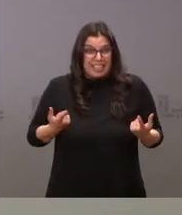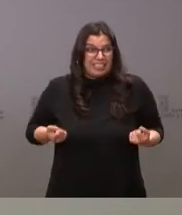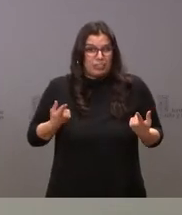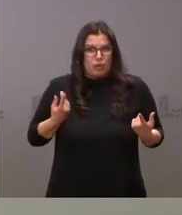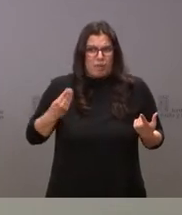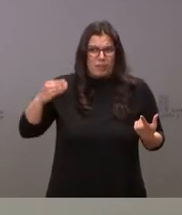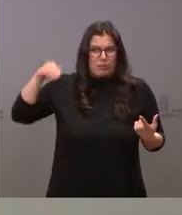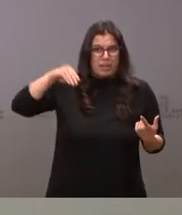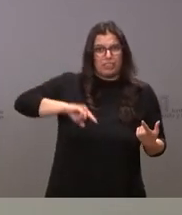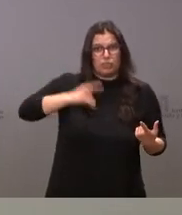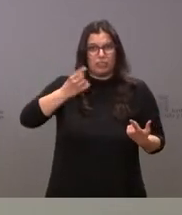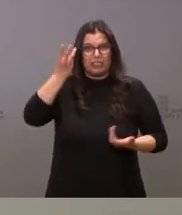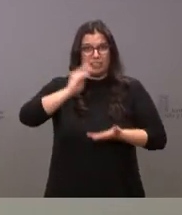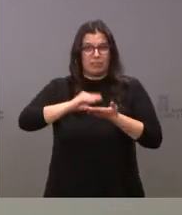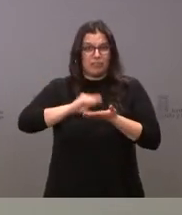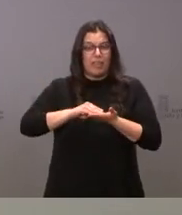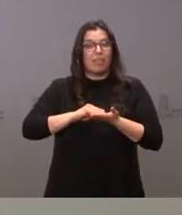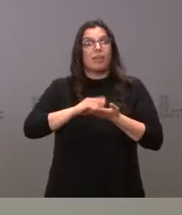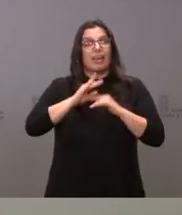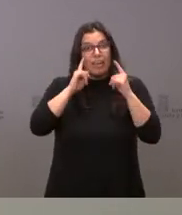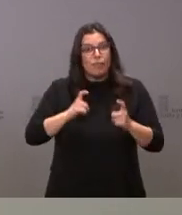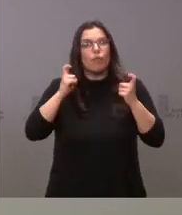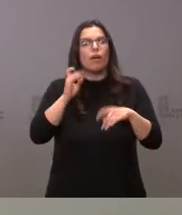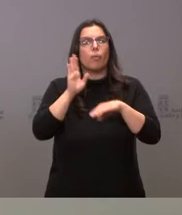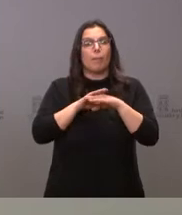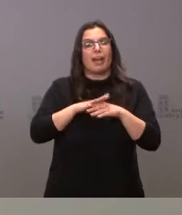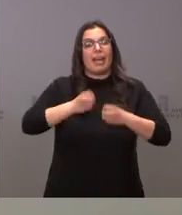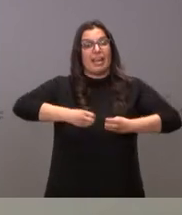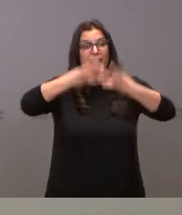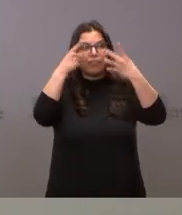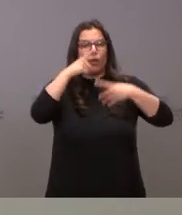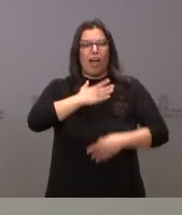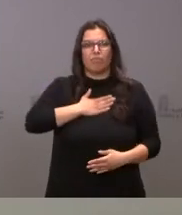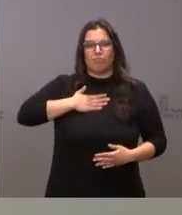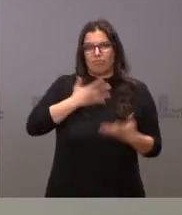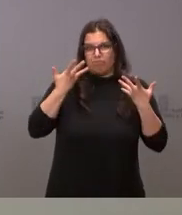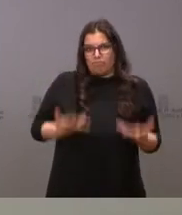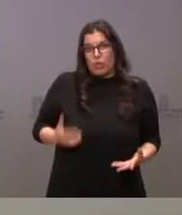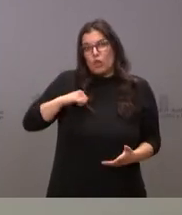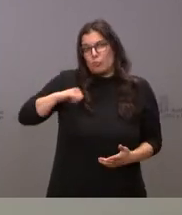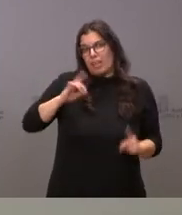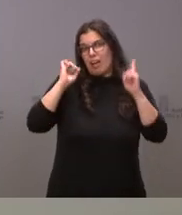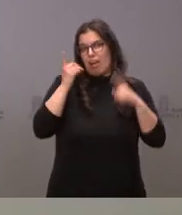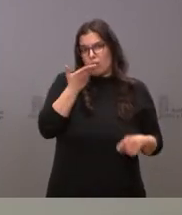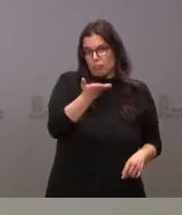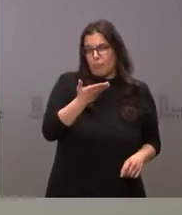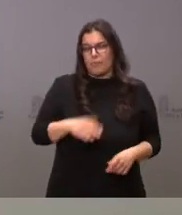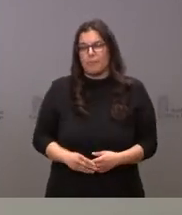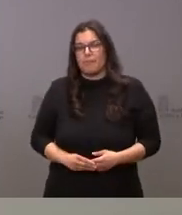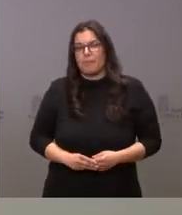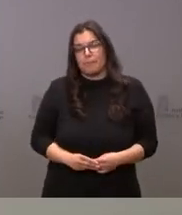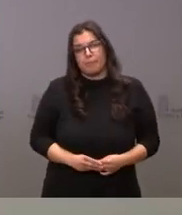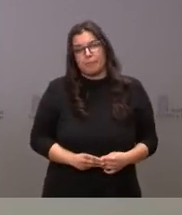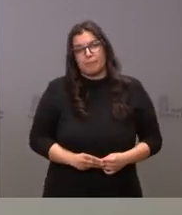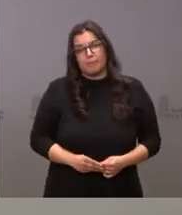para mantener el confort de las instalaciones, en este caso en un centro hospitalario. A esta actuación se